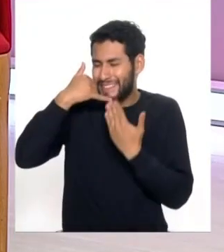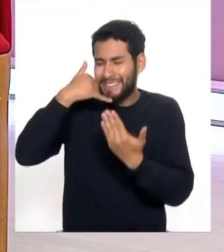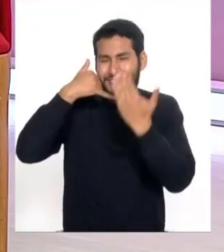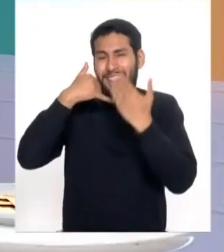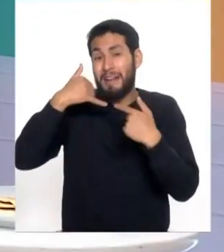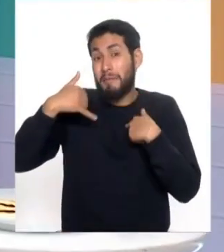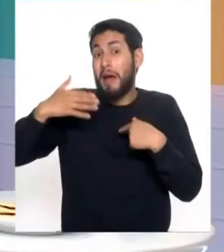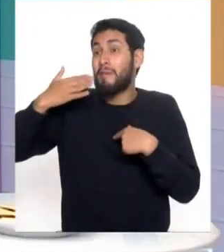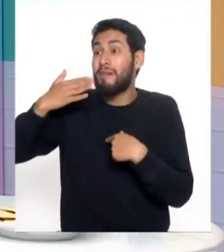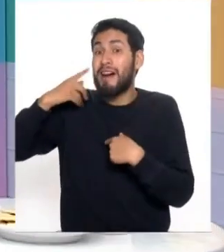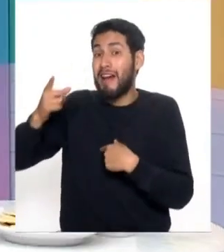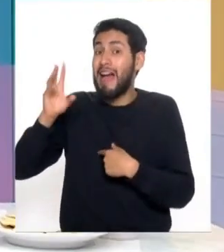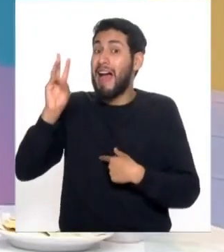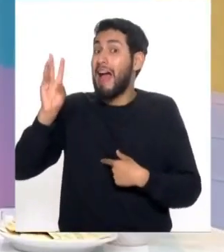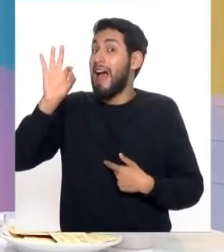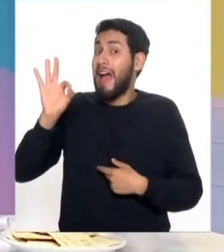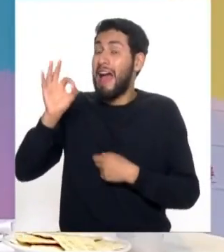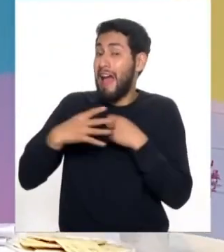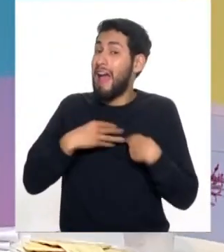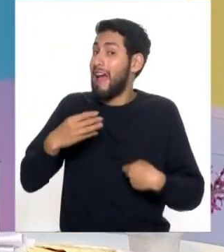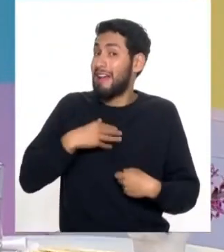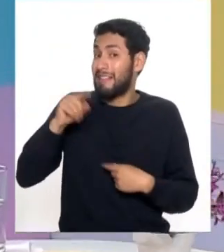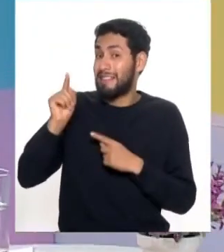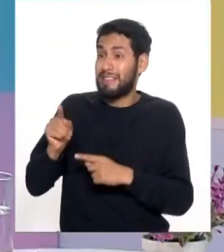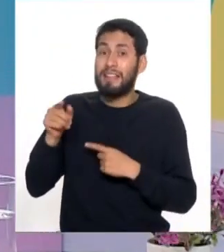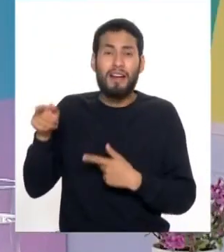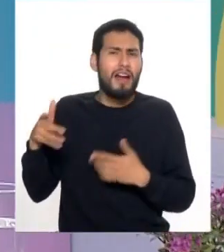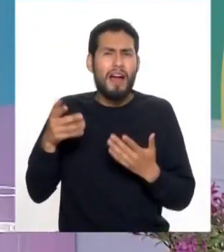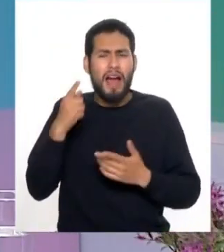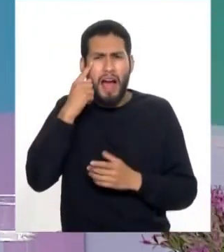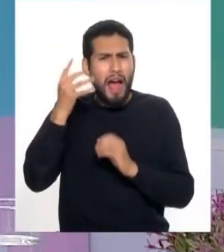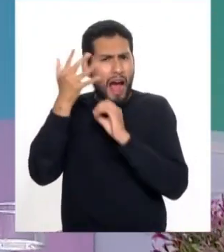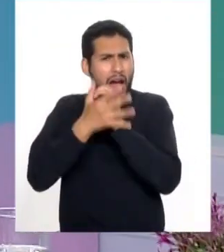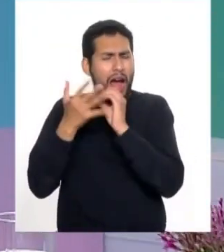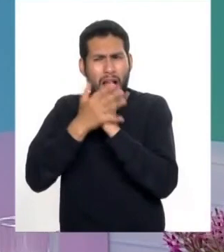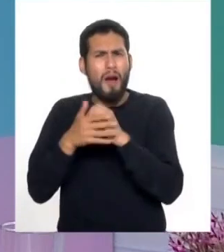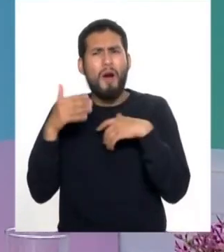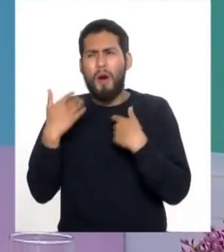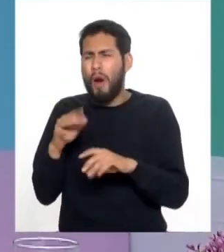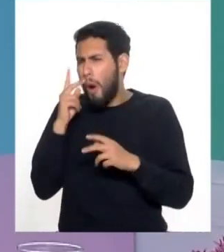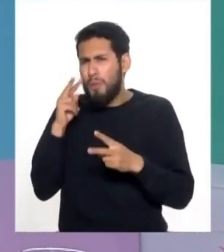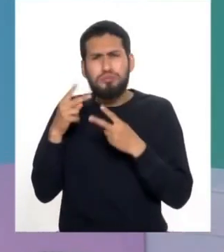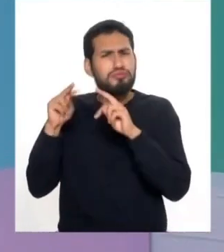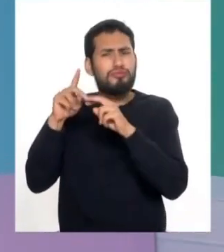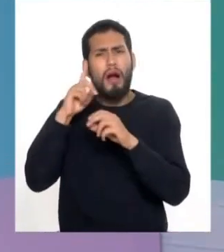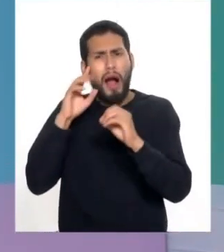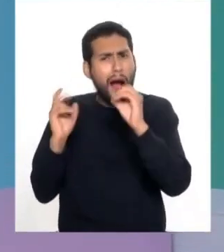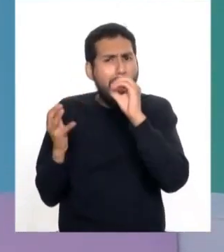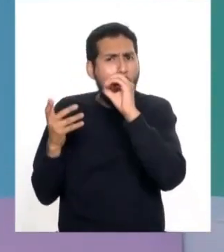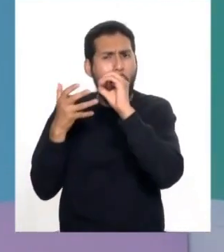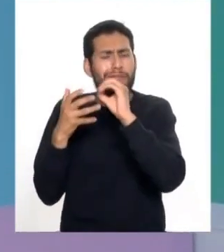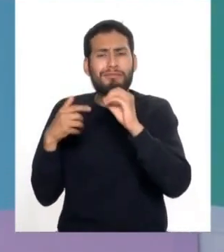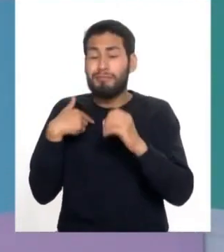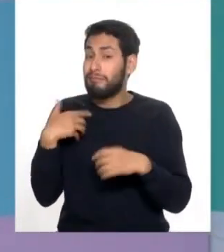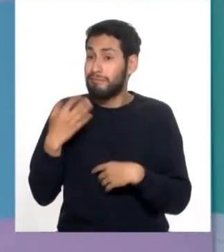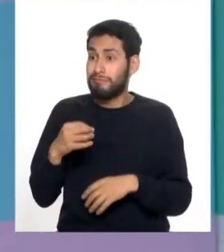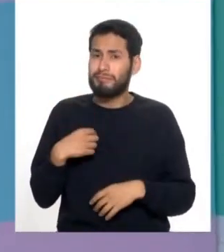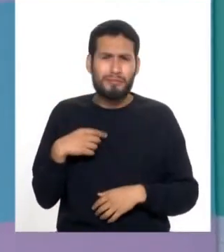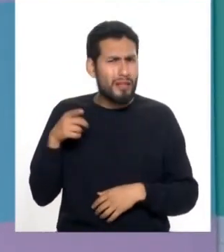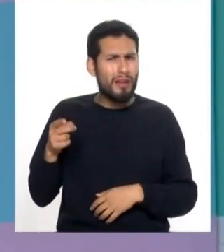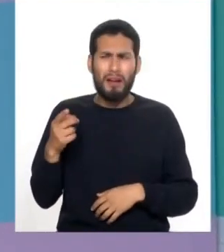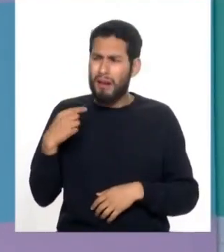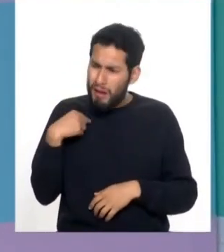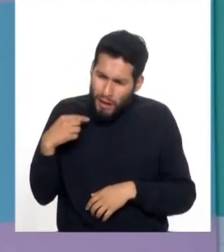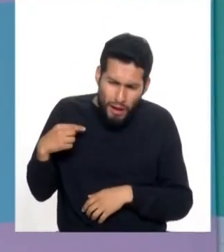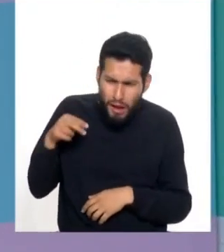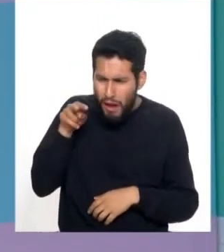mi mamá de 79 años de edad ella tiene catarata avanzada y carnosidad y siempre que la alineo y se pone